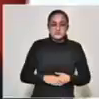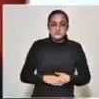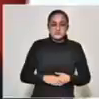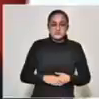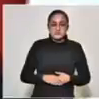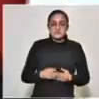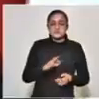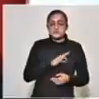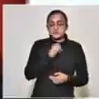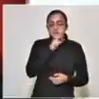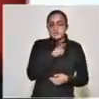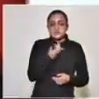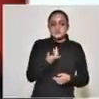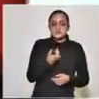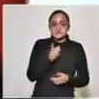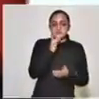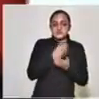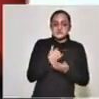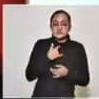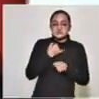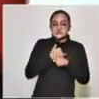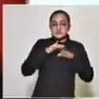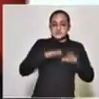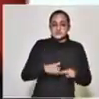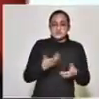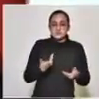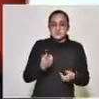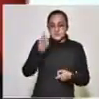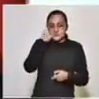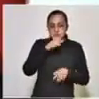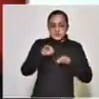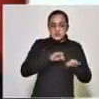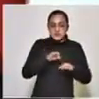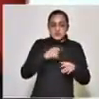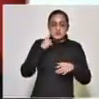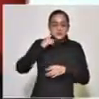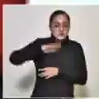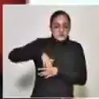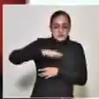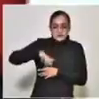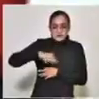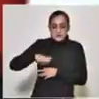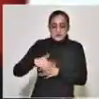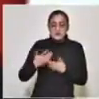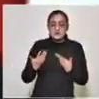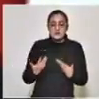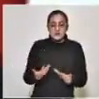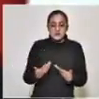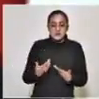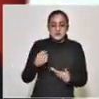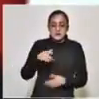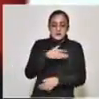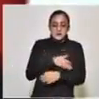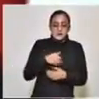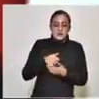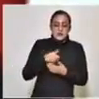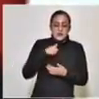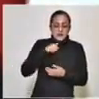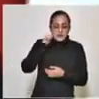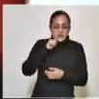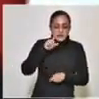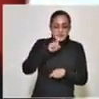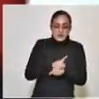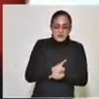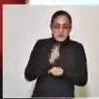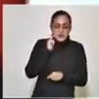Si me permite, gobernador, solamente informar que como parte de los trabajos de búsqueda y rescate, la tarde-noche del día de ayer